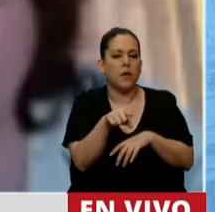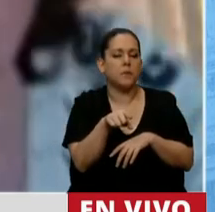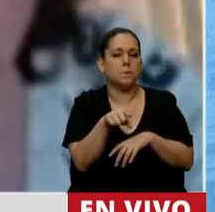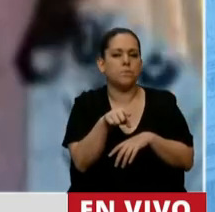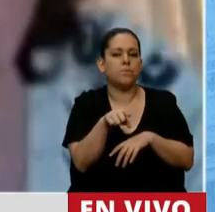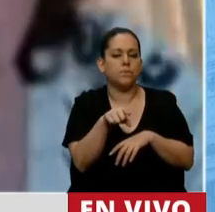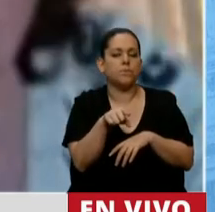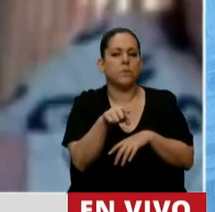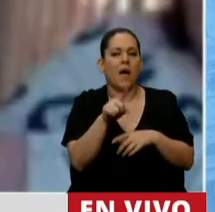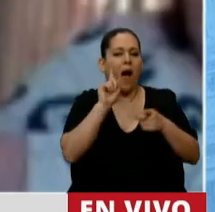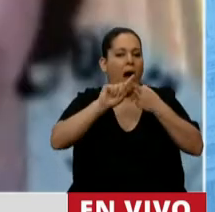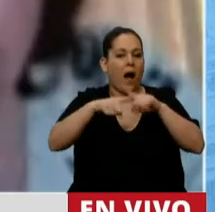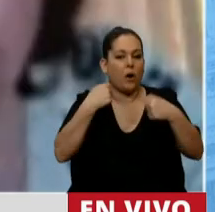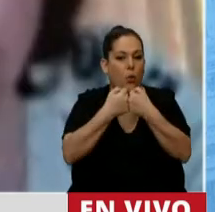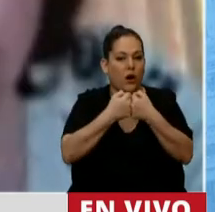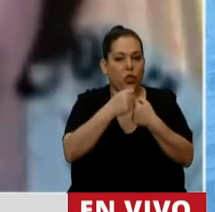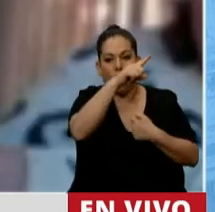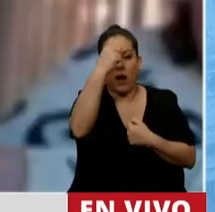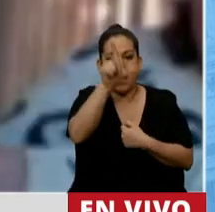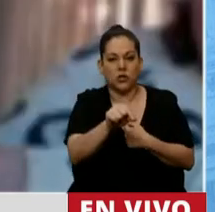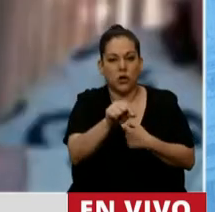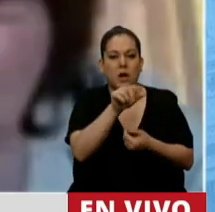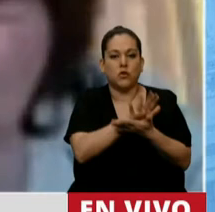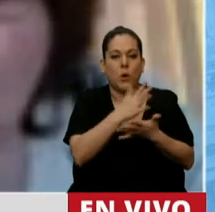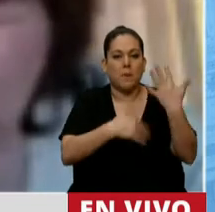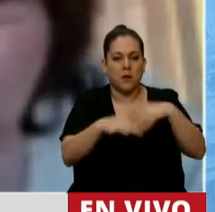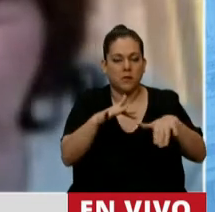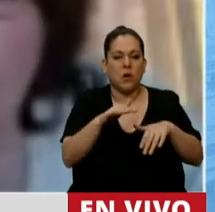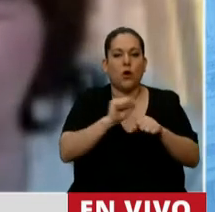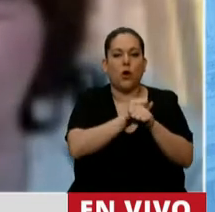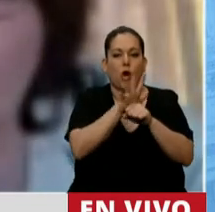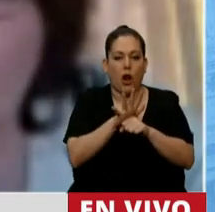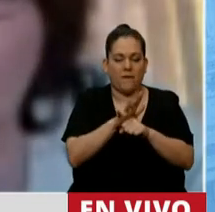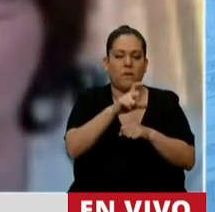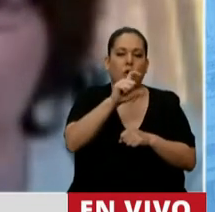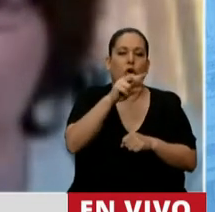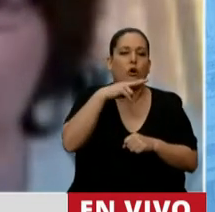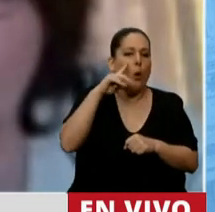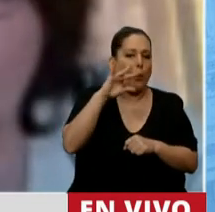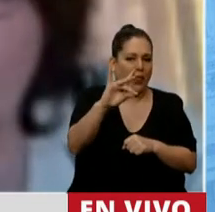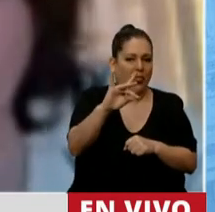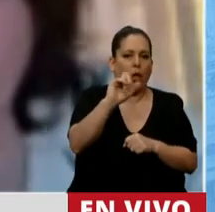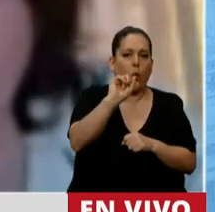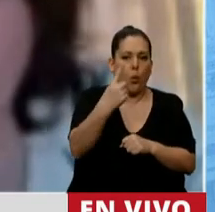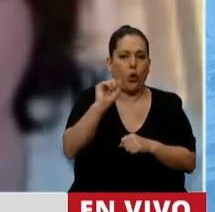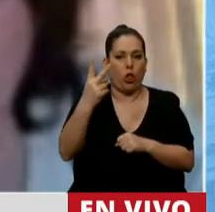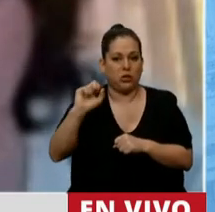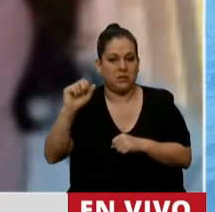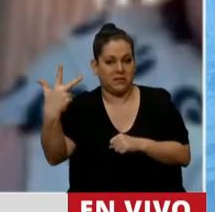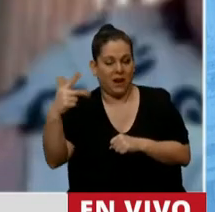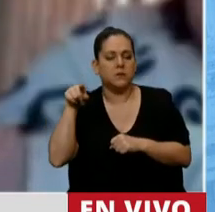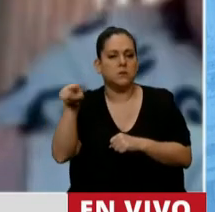denominación acuerdos nacionales de emergencia COVID-1, 2 y 3 figuran en la página de